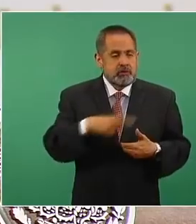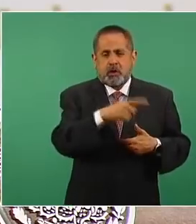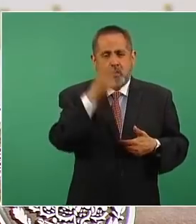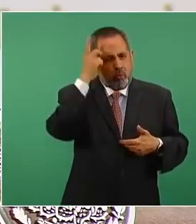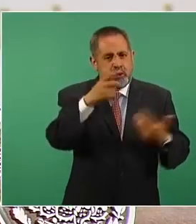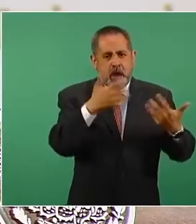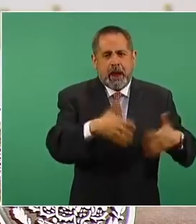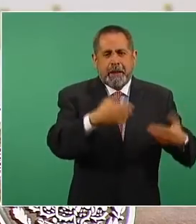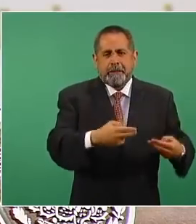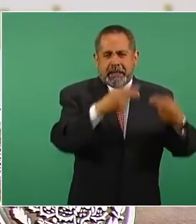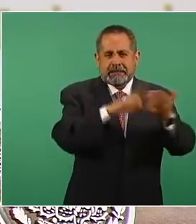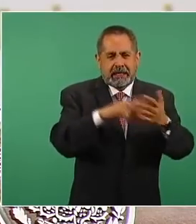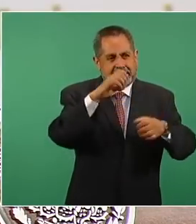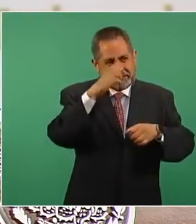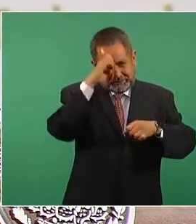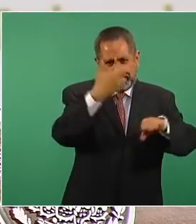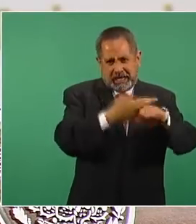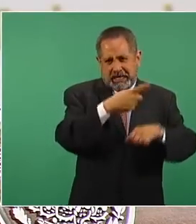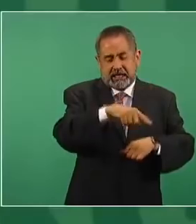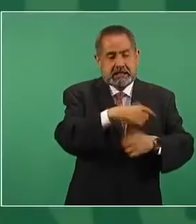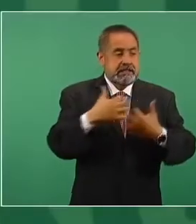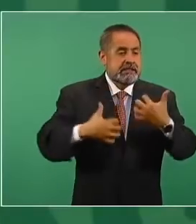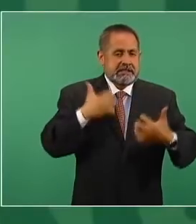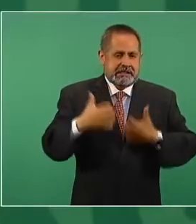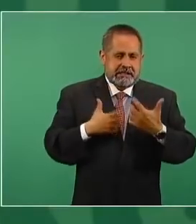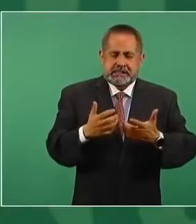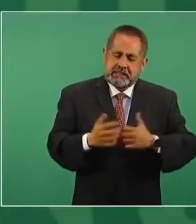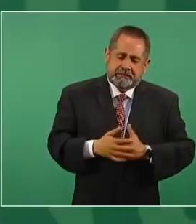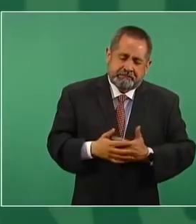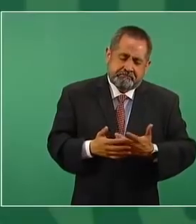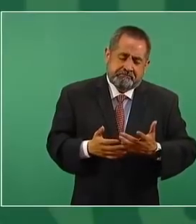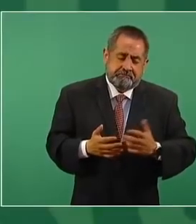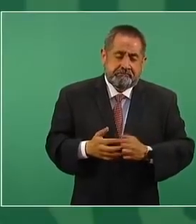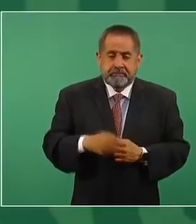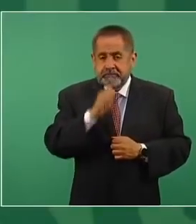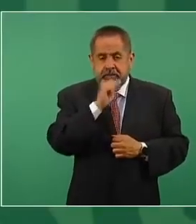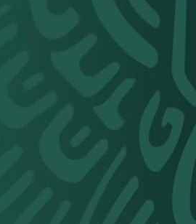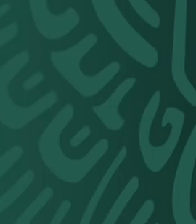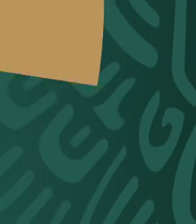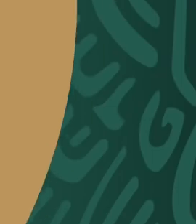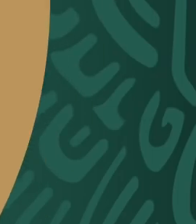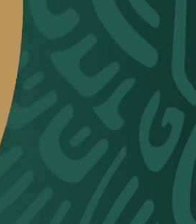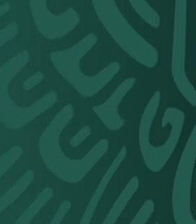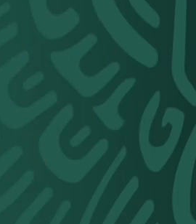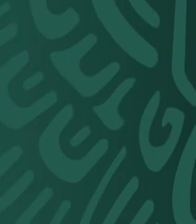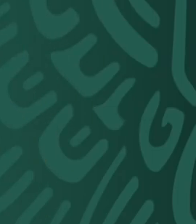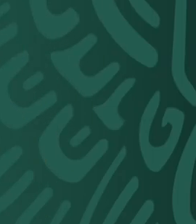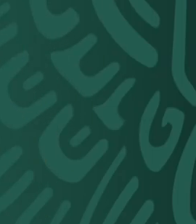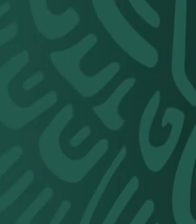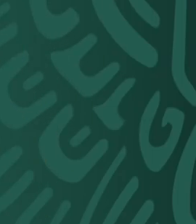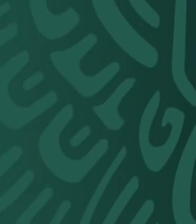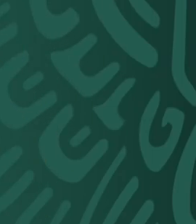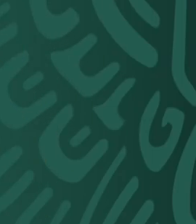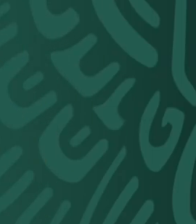Andrés Manuel López Obrador explicó que algunos jueces han protegido a las empresas extranjeras por haber sido nombrados en